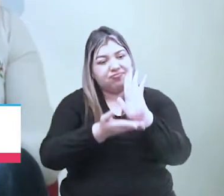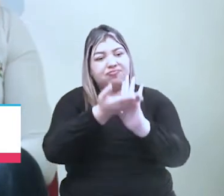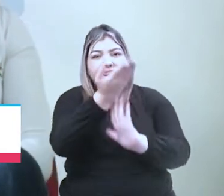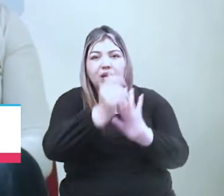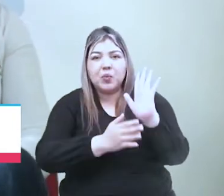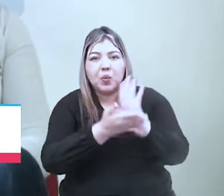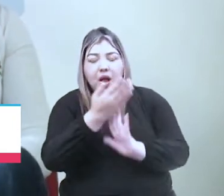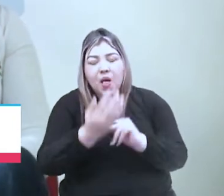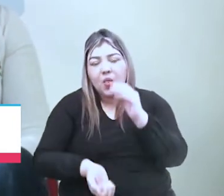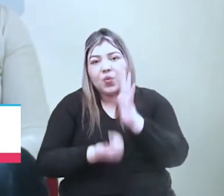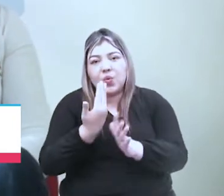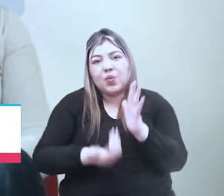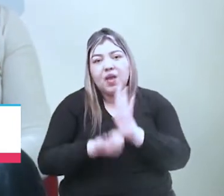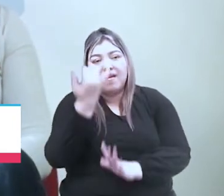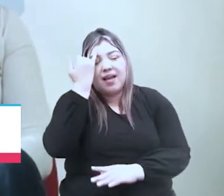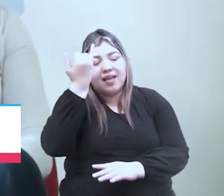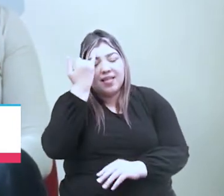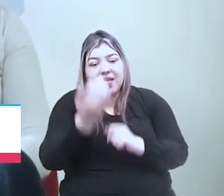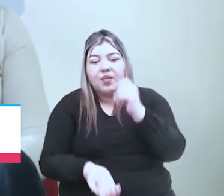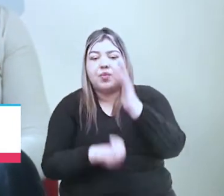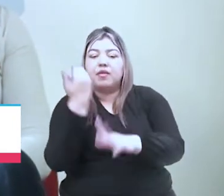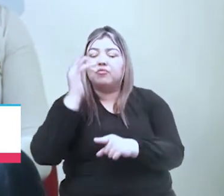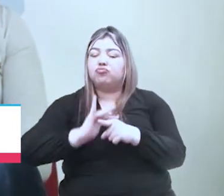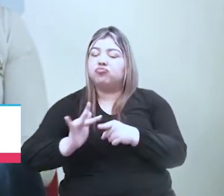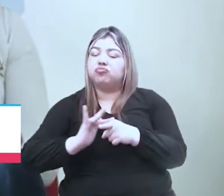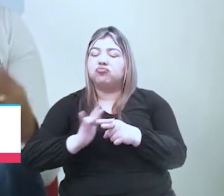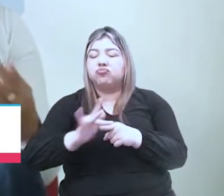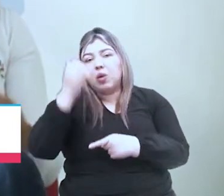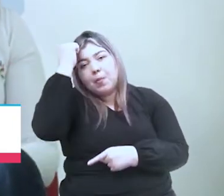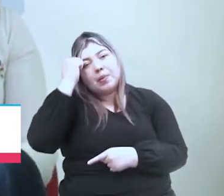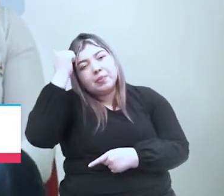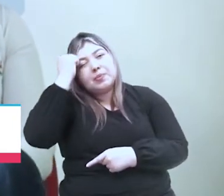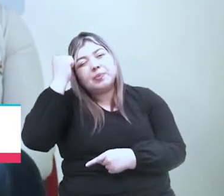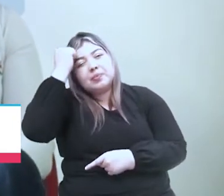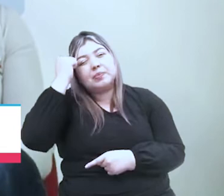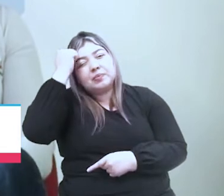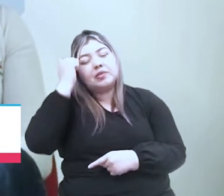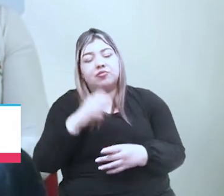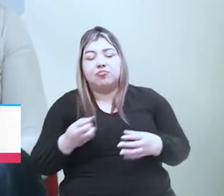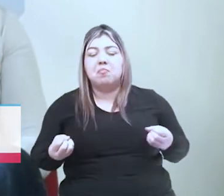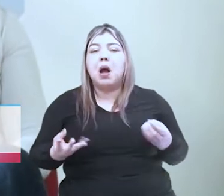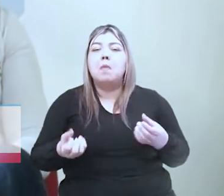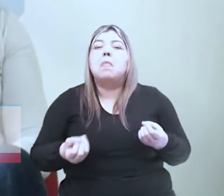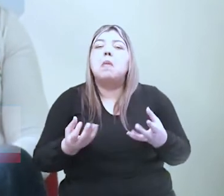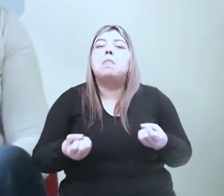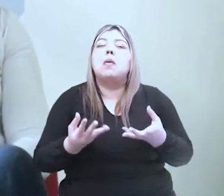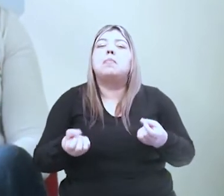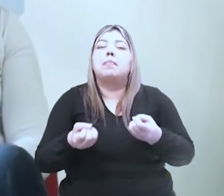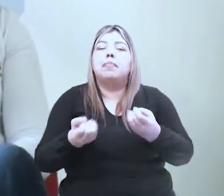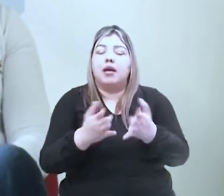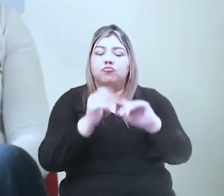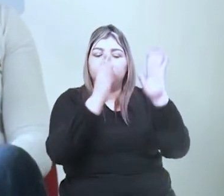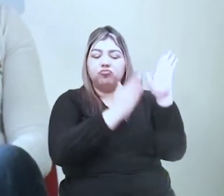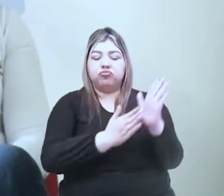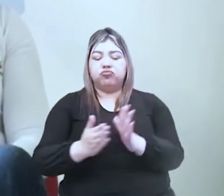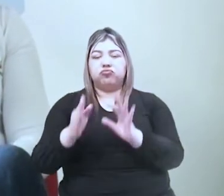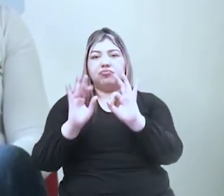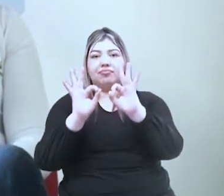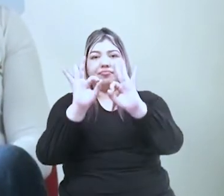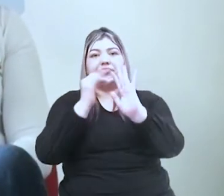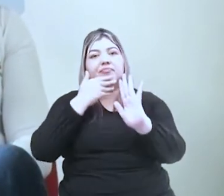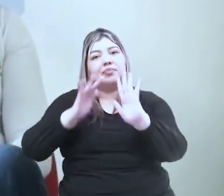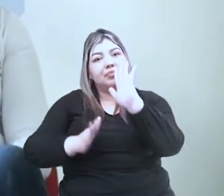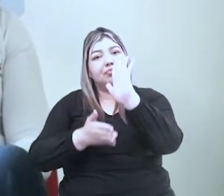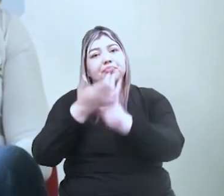reinventar esas nuevas prácticas pedagógicas que nos llevan a plantear esos planes de mejoramiento. Después de